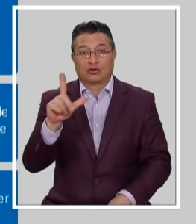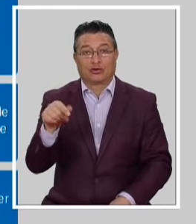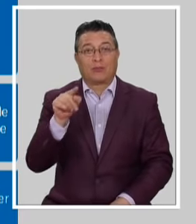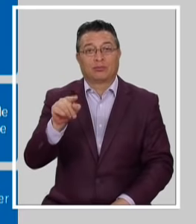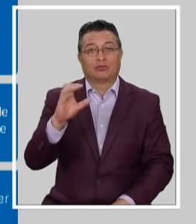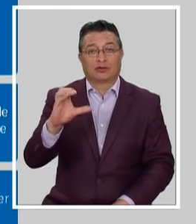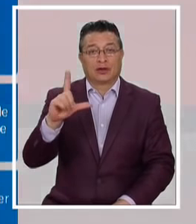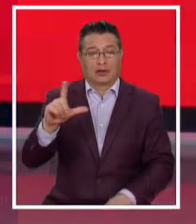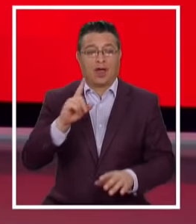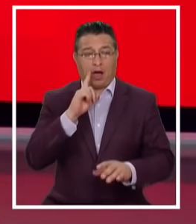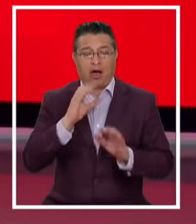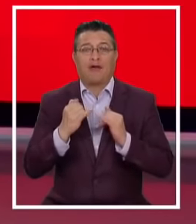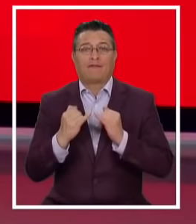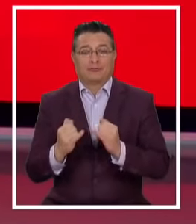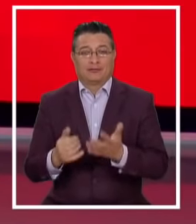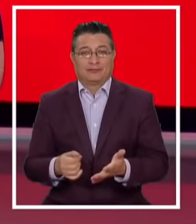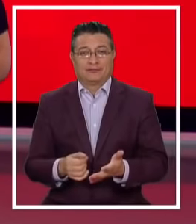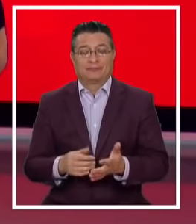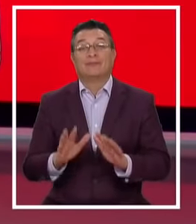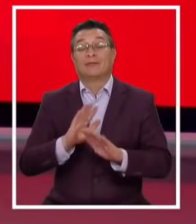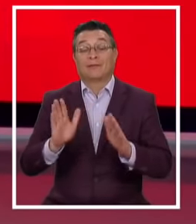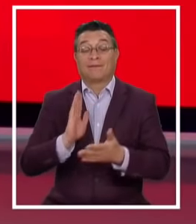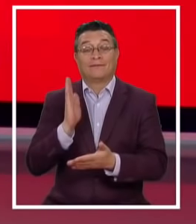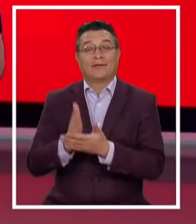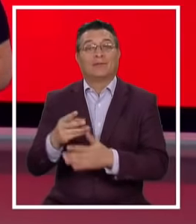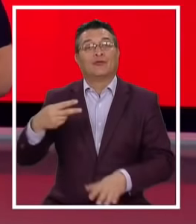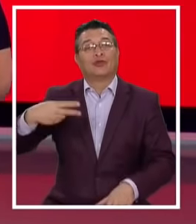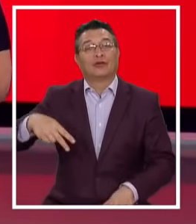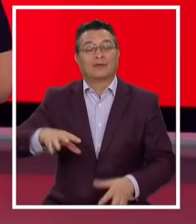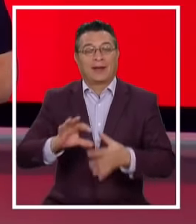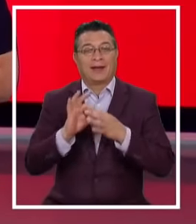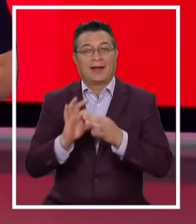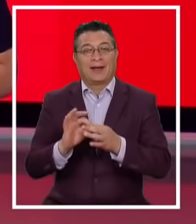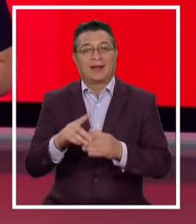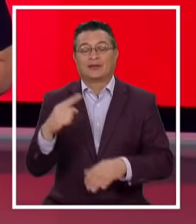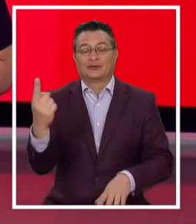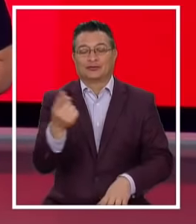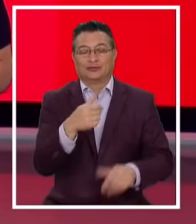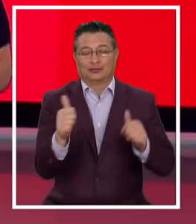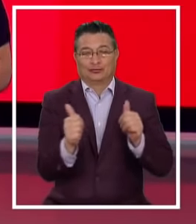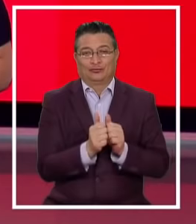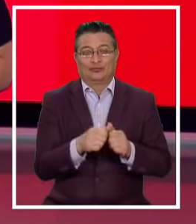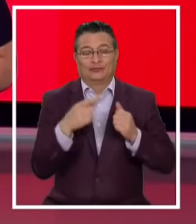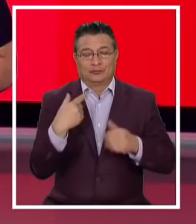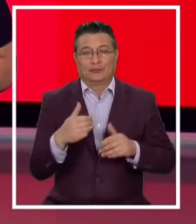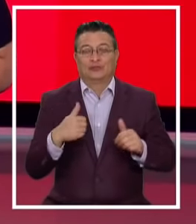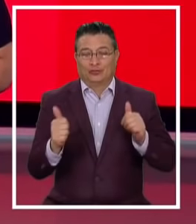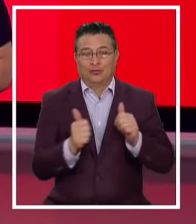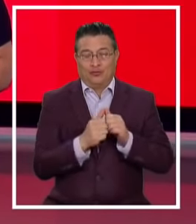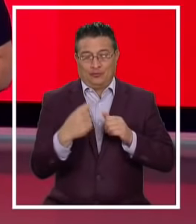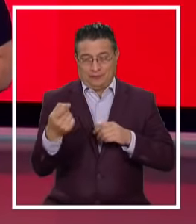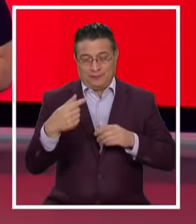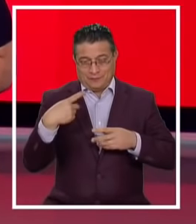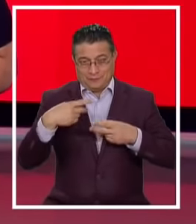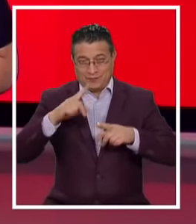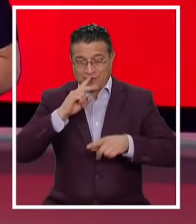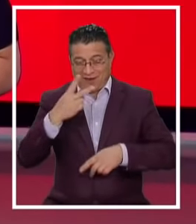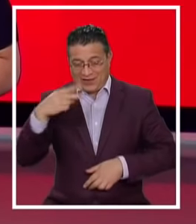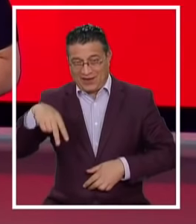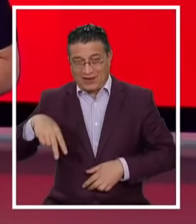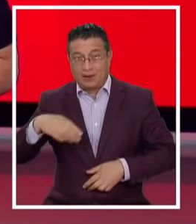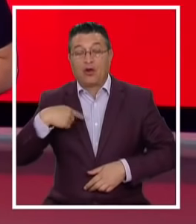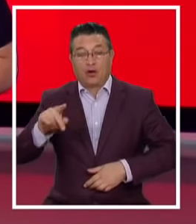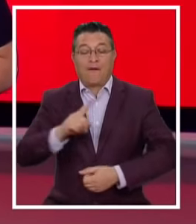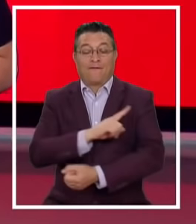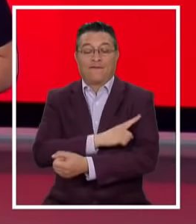la información Por supuesto Bien pues Estamos terminando Las noticias Como siempre Gracias por estar Junto a nosotros La invitación Es que permanezca En nuestra sintonía Y llega un nuevo capítulo De